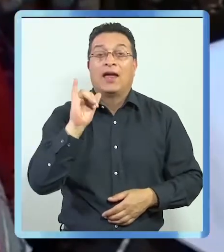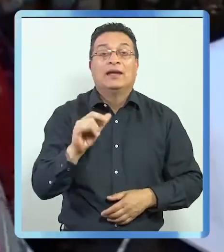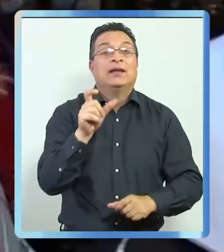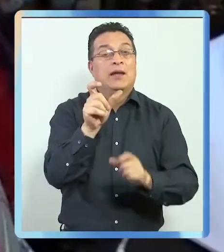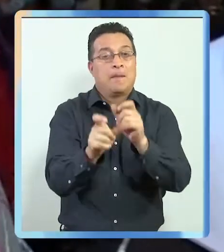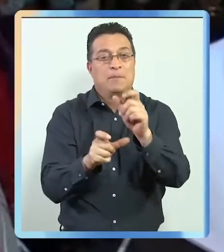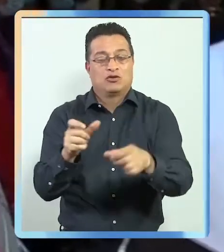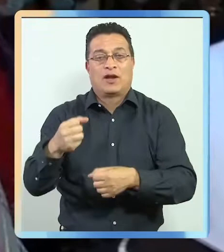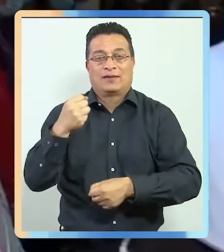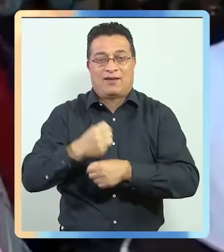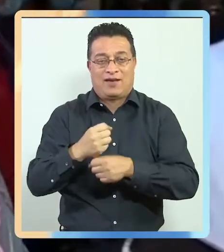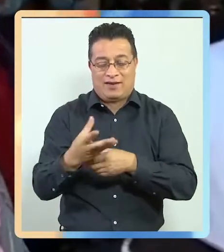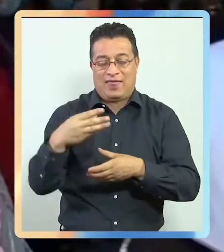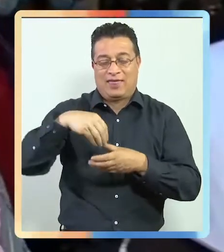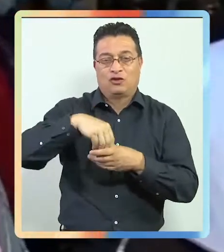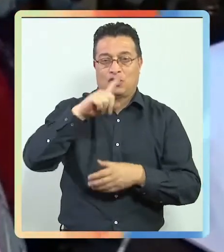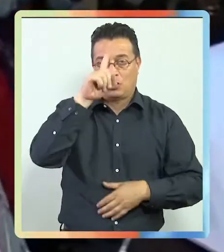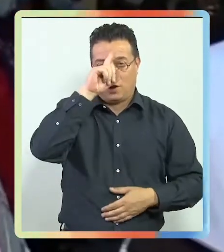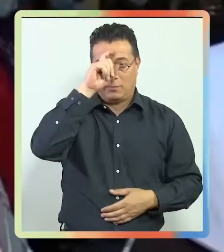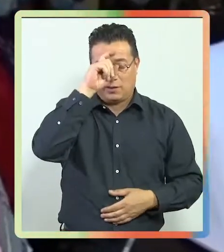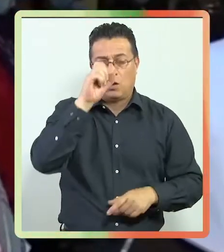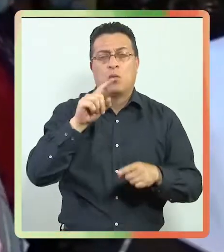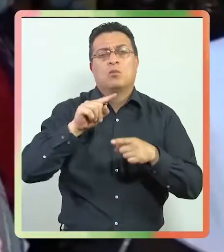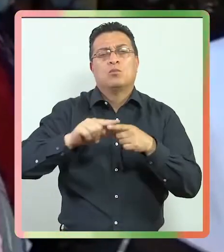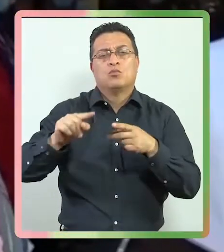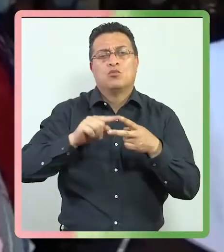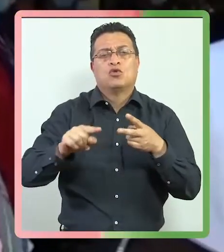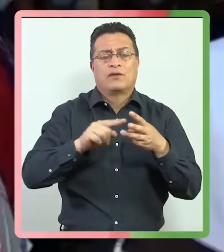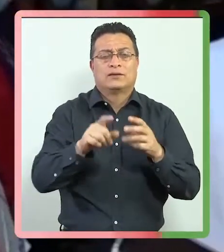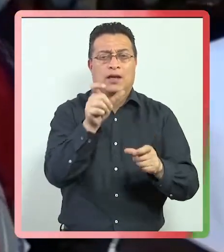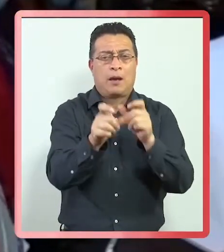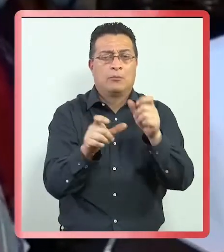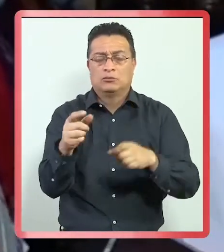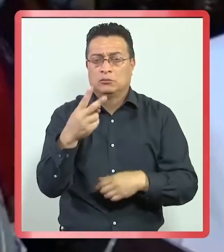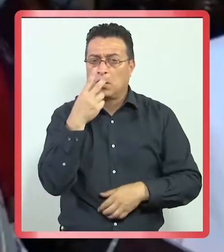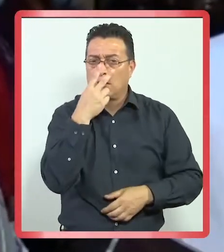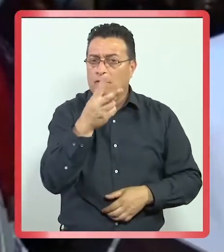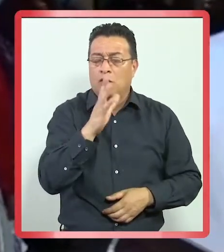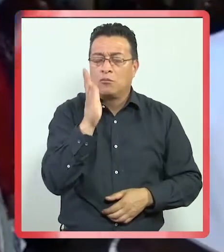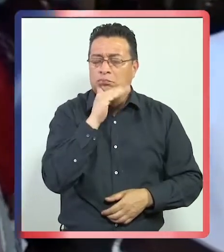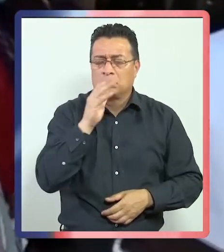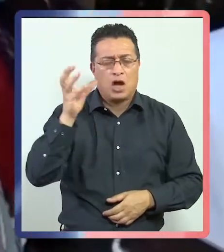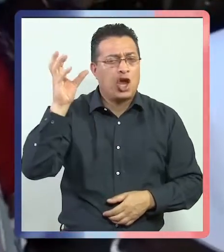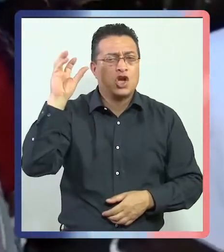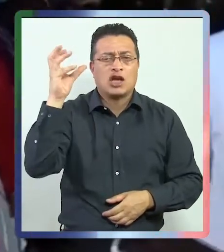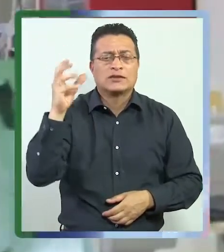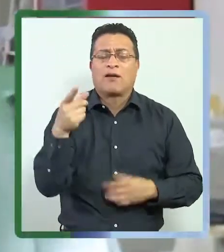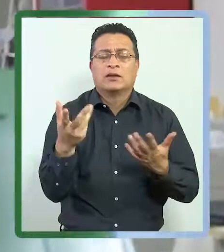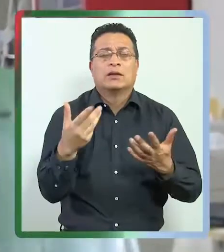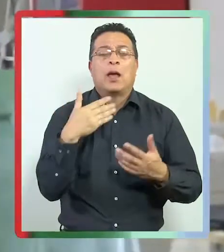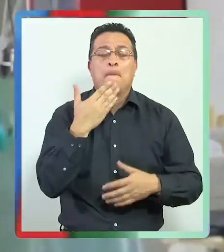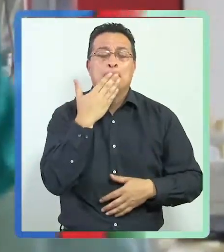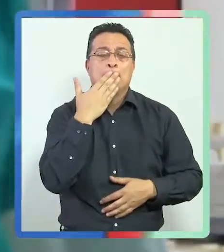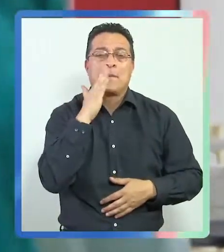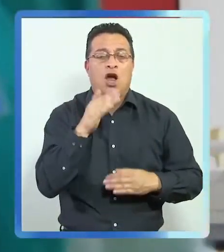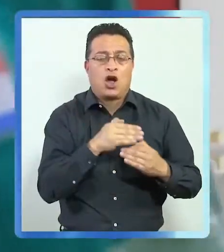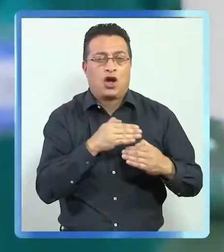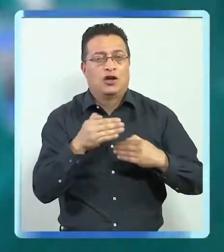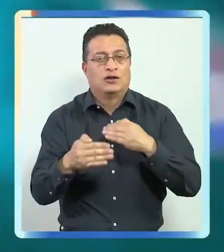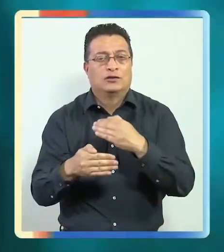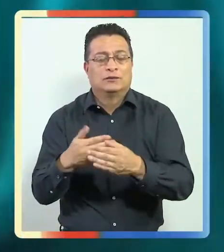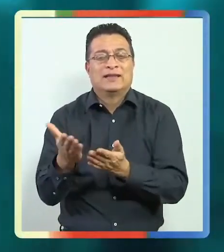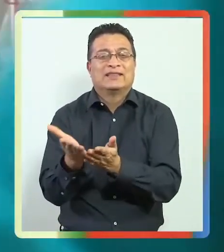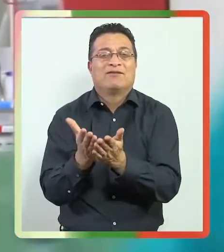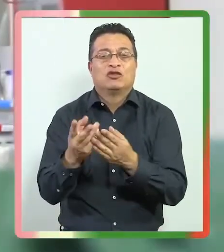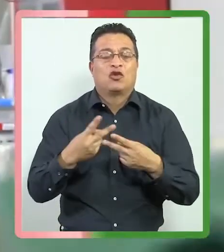como también para las personas que trabajan en el hospital. Muchas veces la gente no ve o no tiene la idea del impacto que tiene una